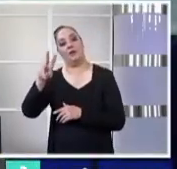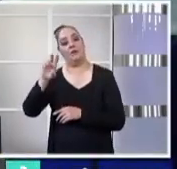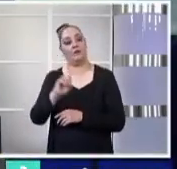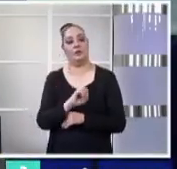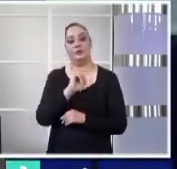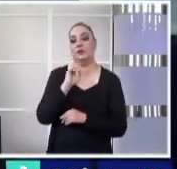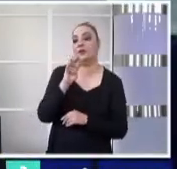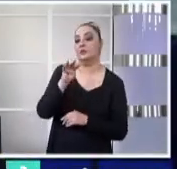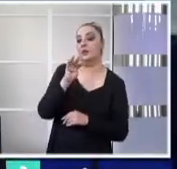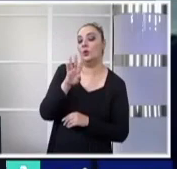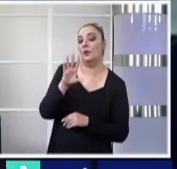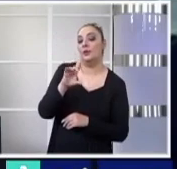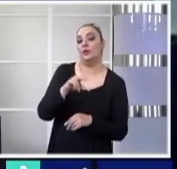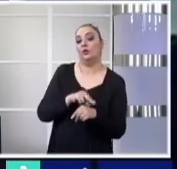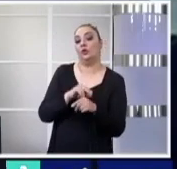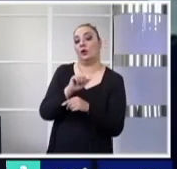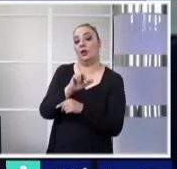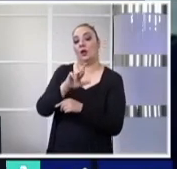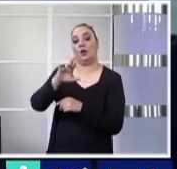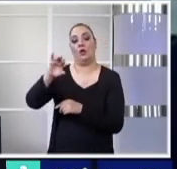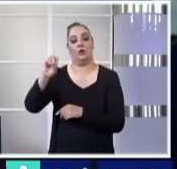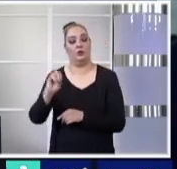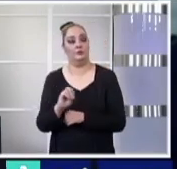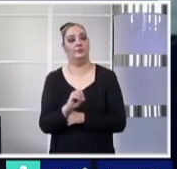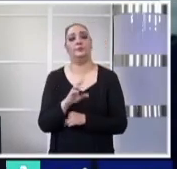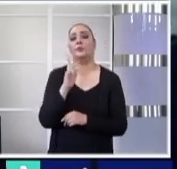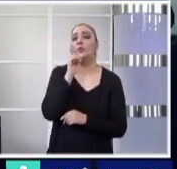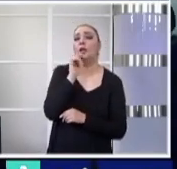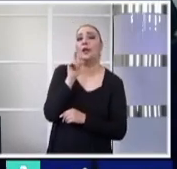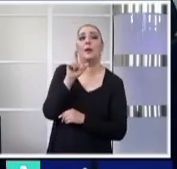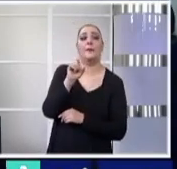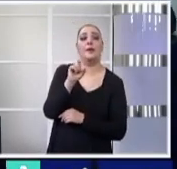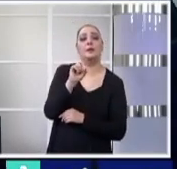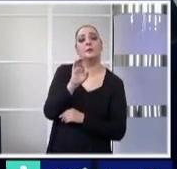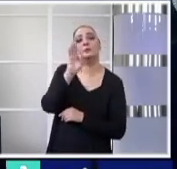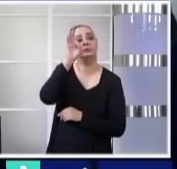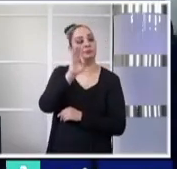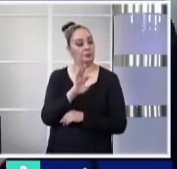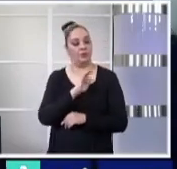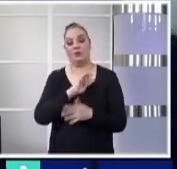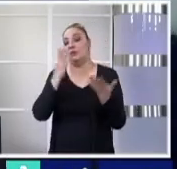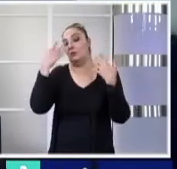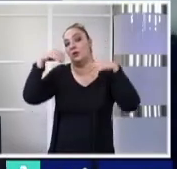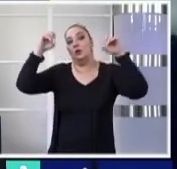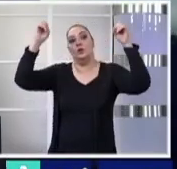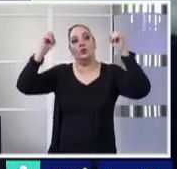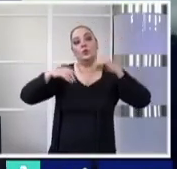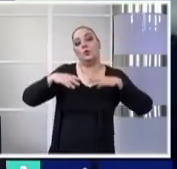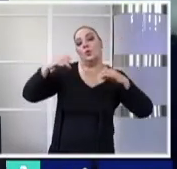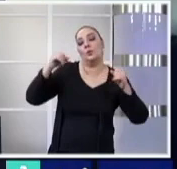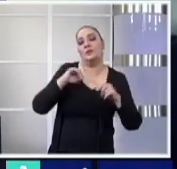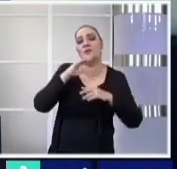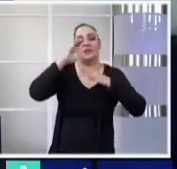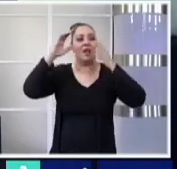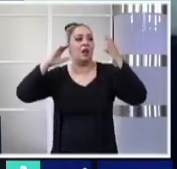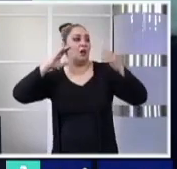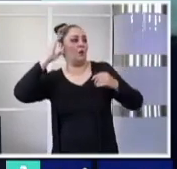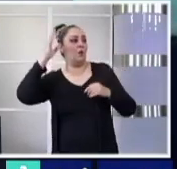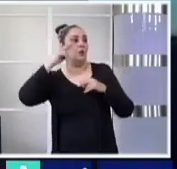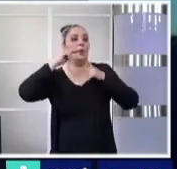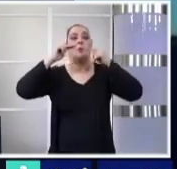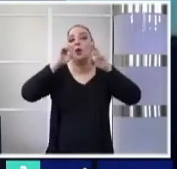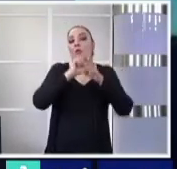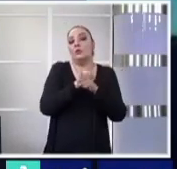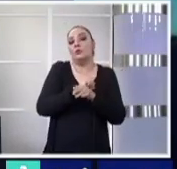Doctor Arroyo. Tempranito mañana sábado, un 20% de probabilidad de precipitación, algo muy aislado, el cielo medio nublado, muy frío,